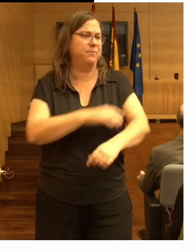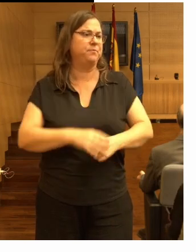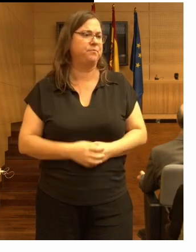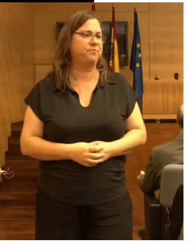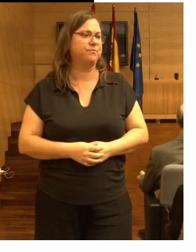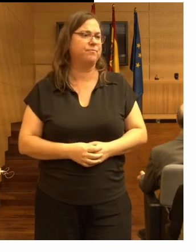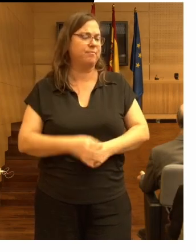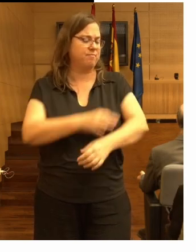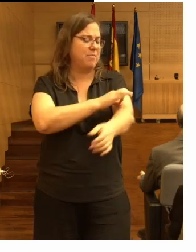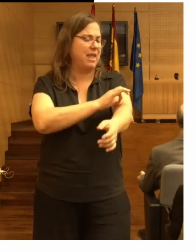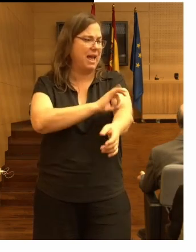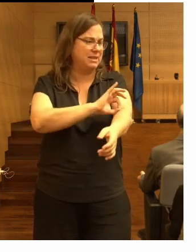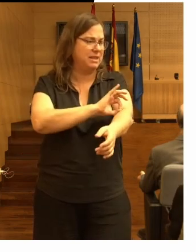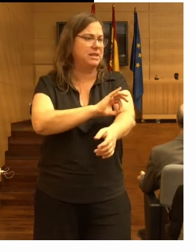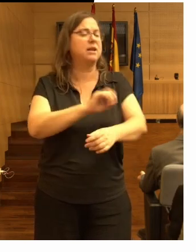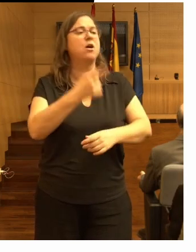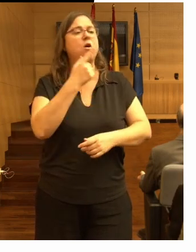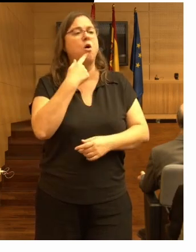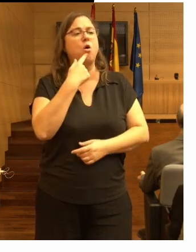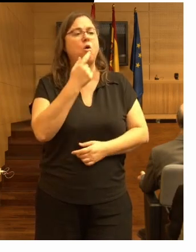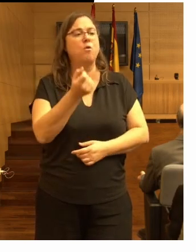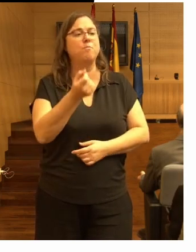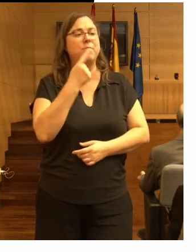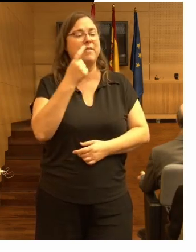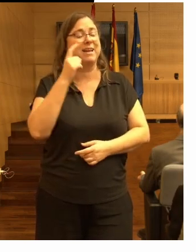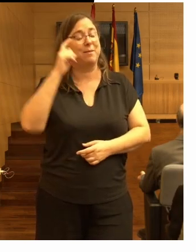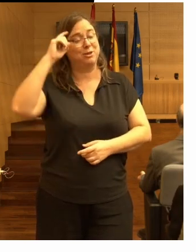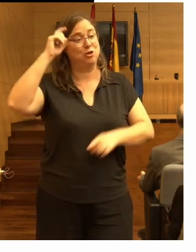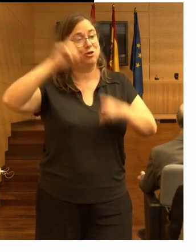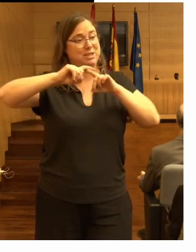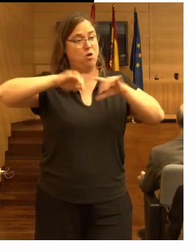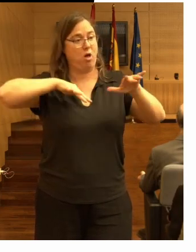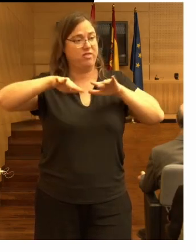el uso de medicamentos psicoactivos